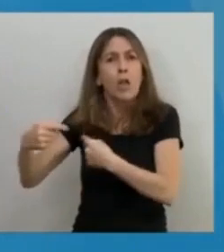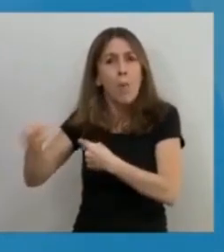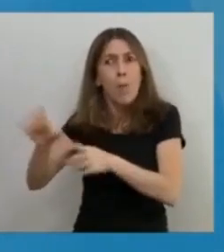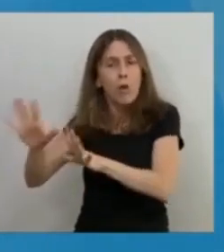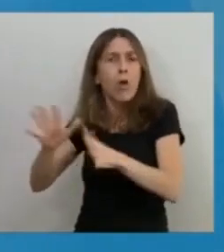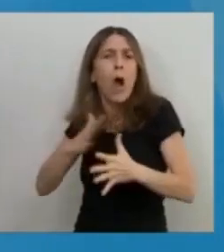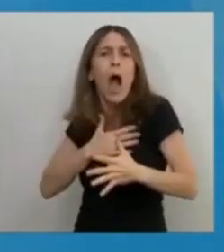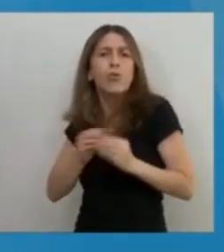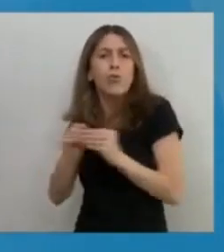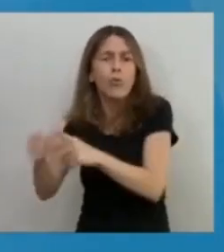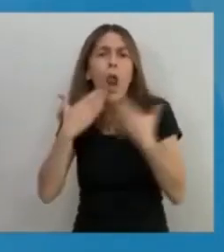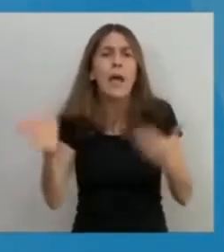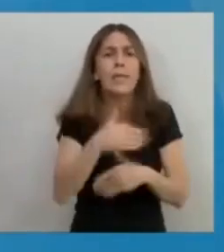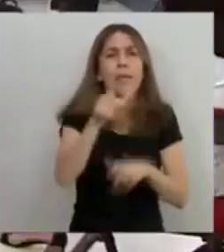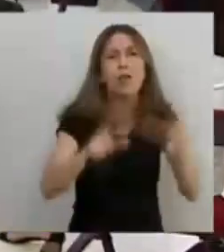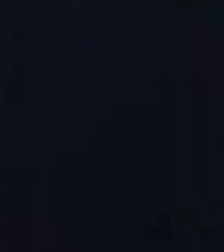Gracias a todos y todas. gracias.